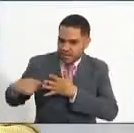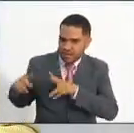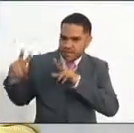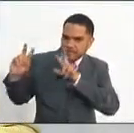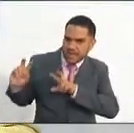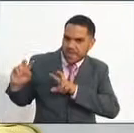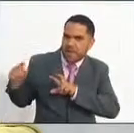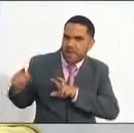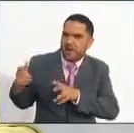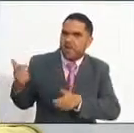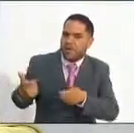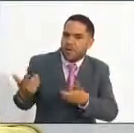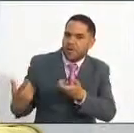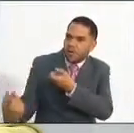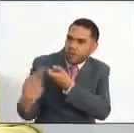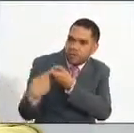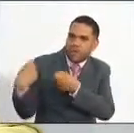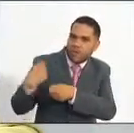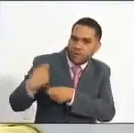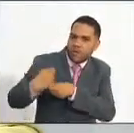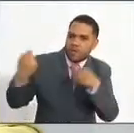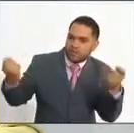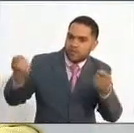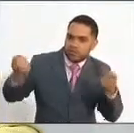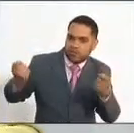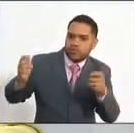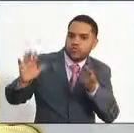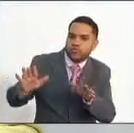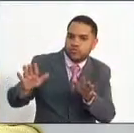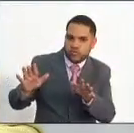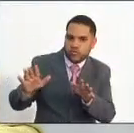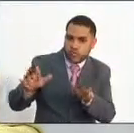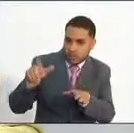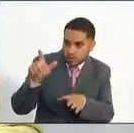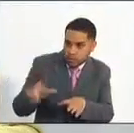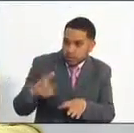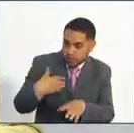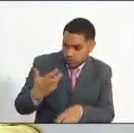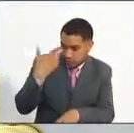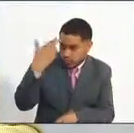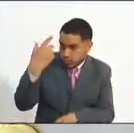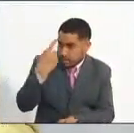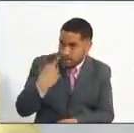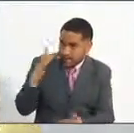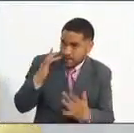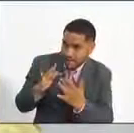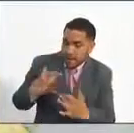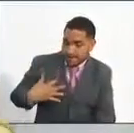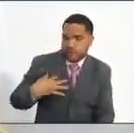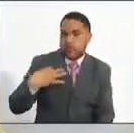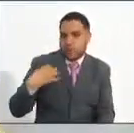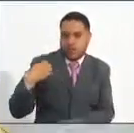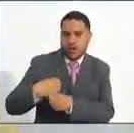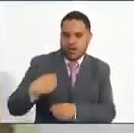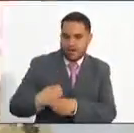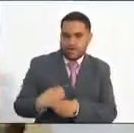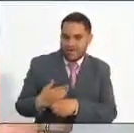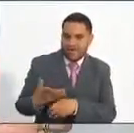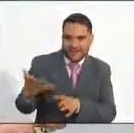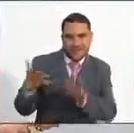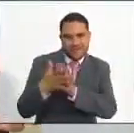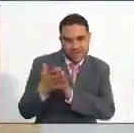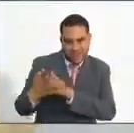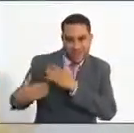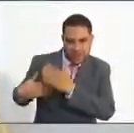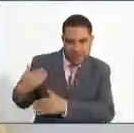de las convocatorias de empleo público por mérito. Hemos conocido justamente todo el procedimiento con los